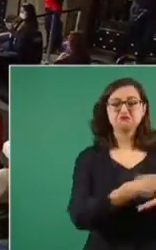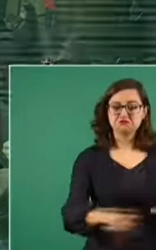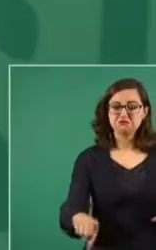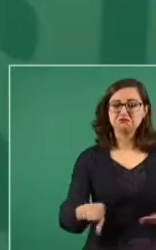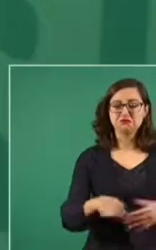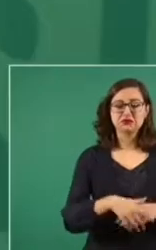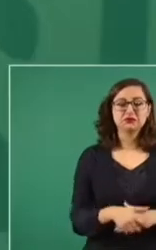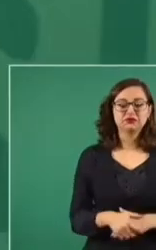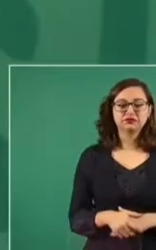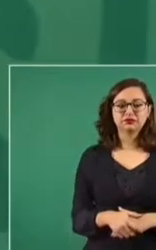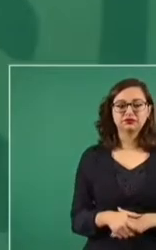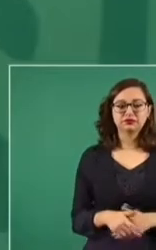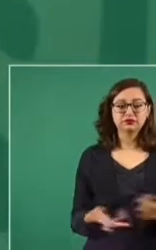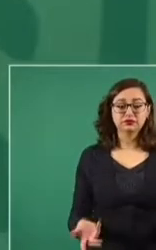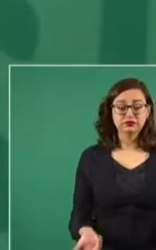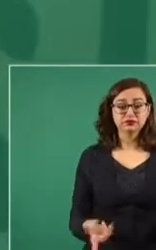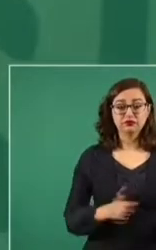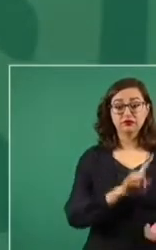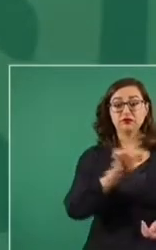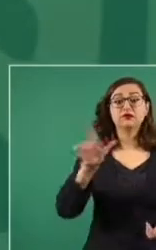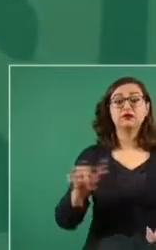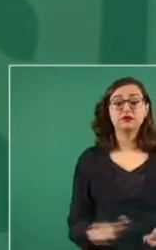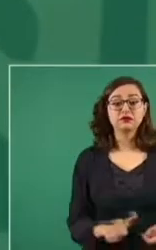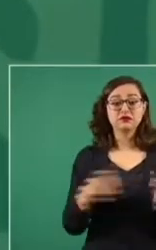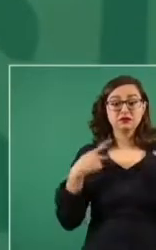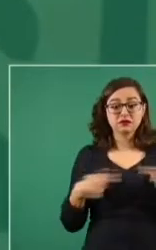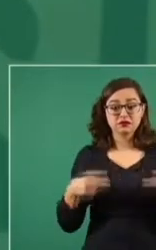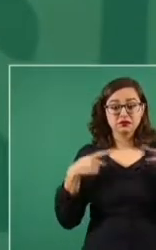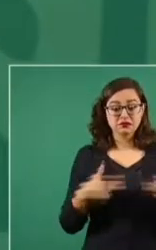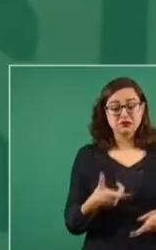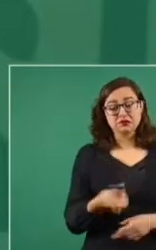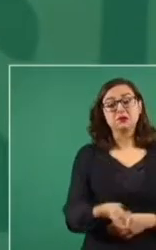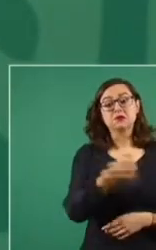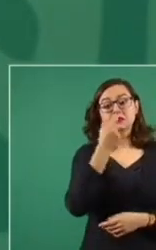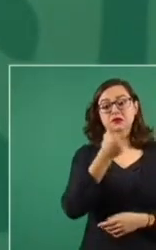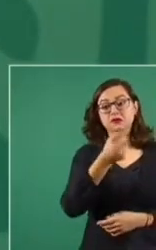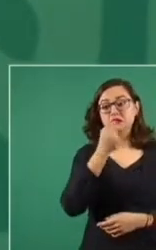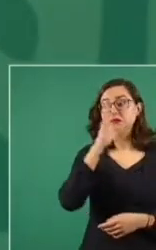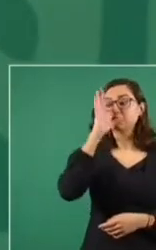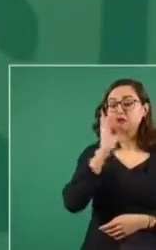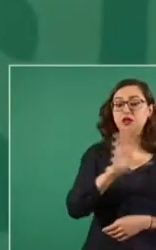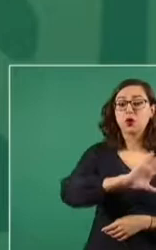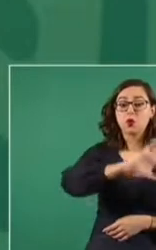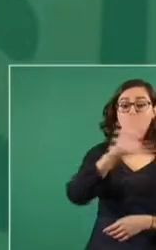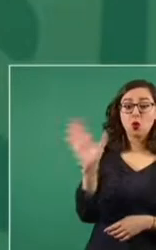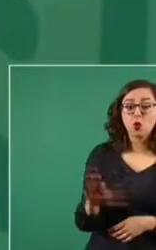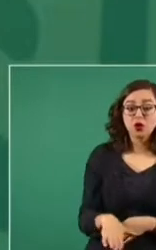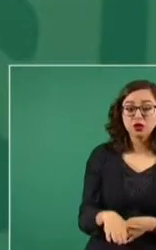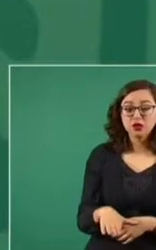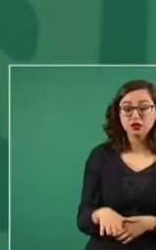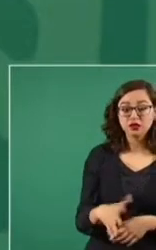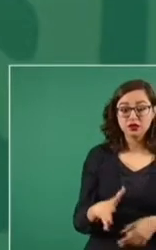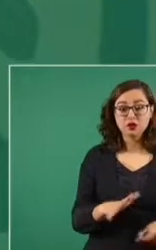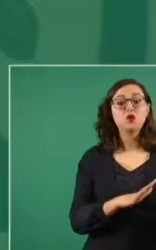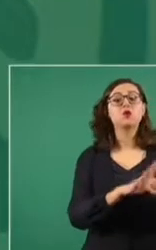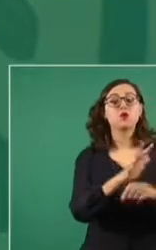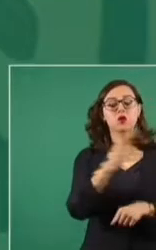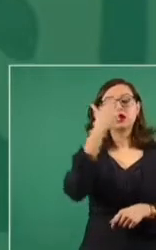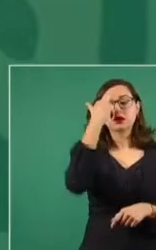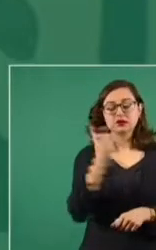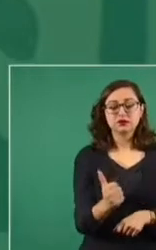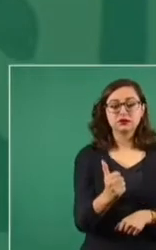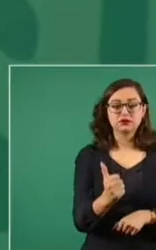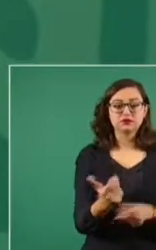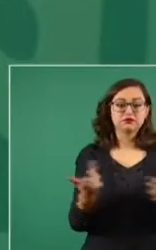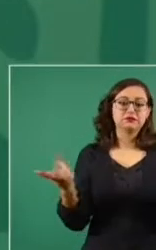Había gente que perdía la vida por recibir medicamentos echados